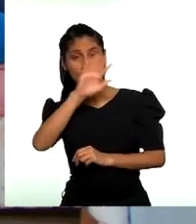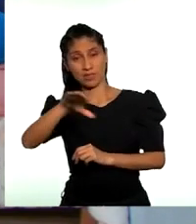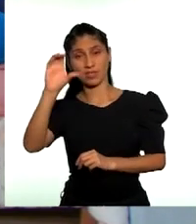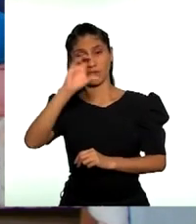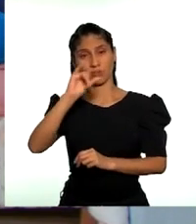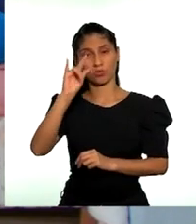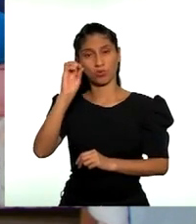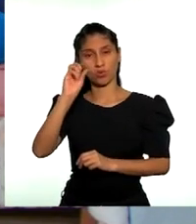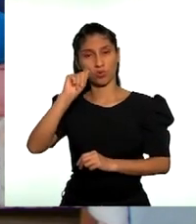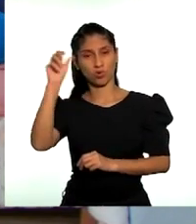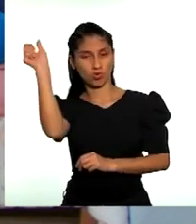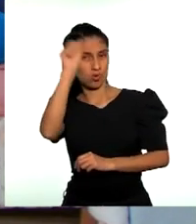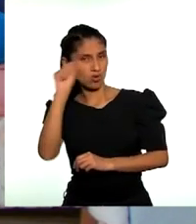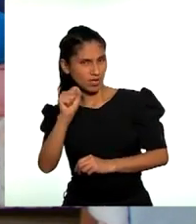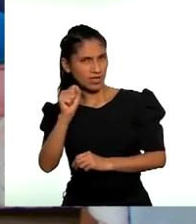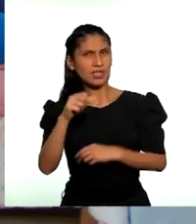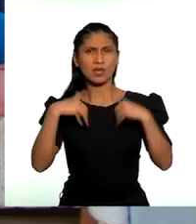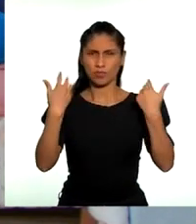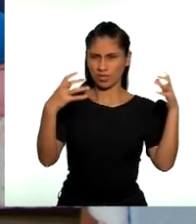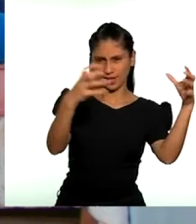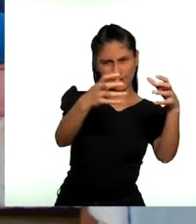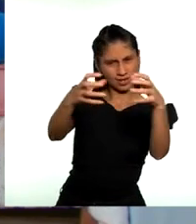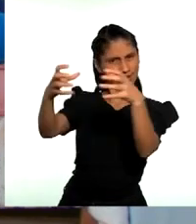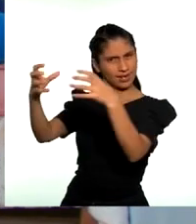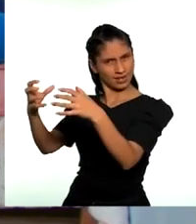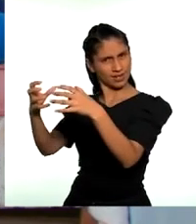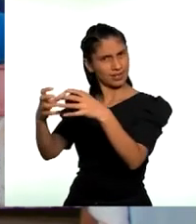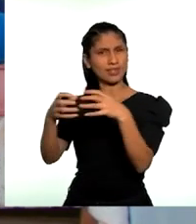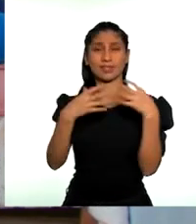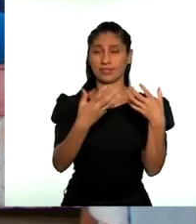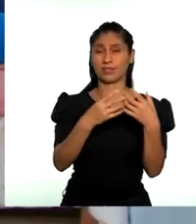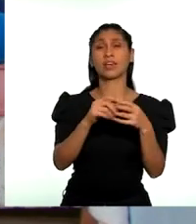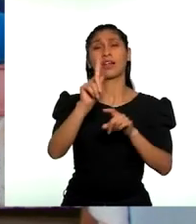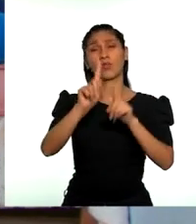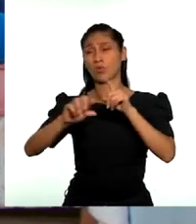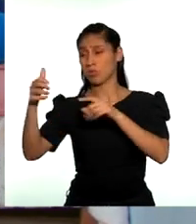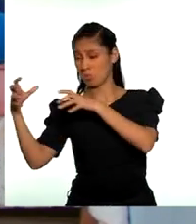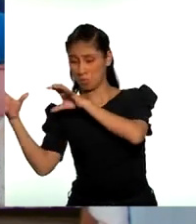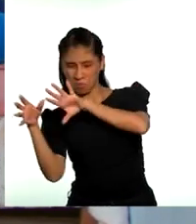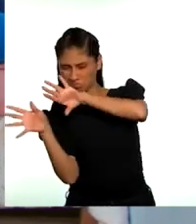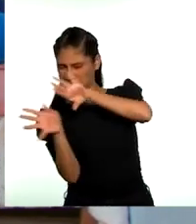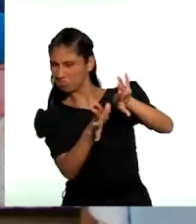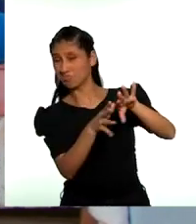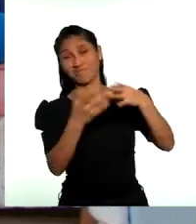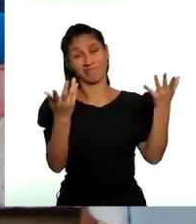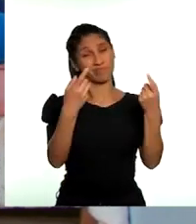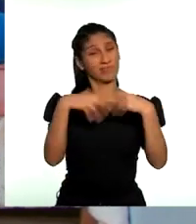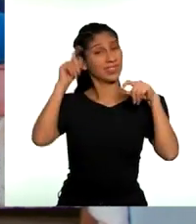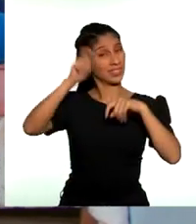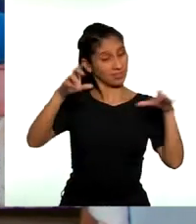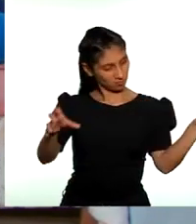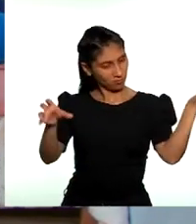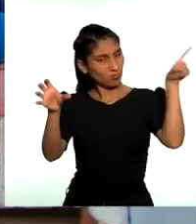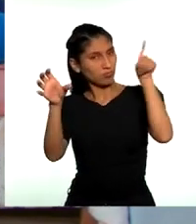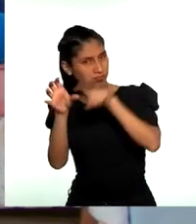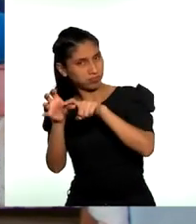de estos grupos tradicionalmente excluidos. Muchísima información, muy relevante para todas y